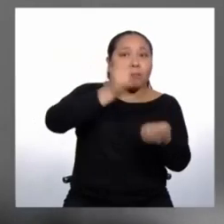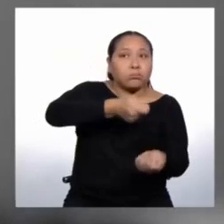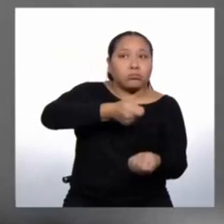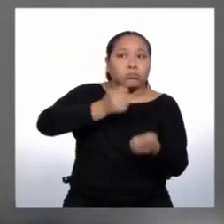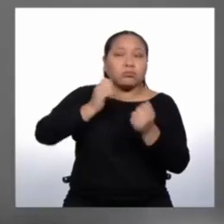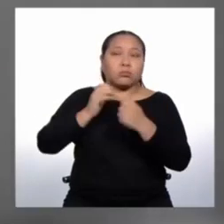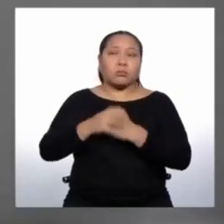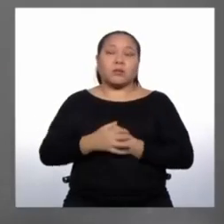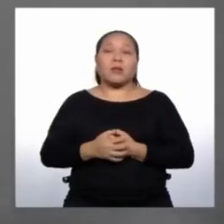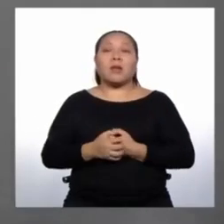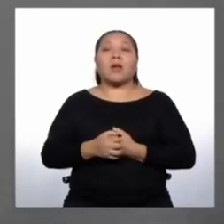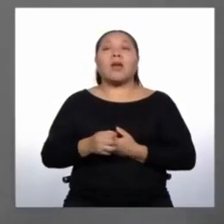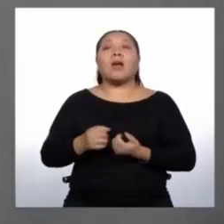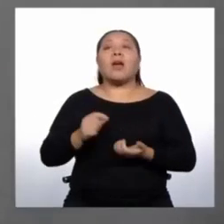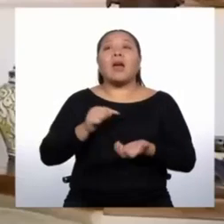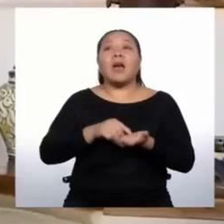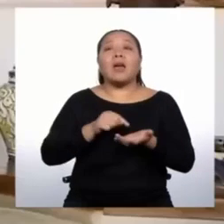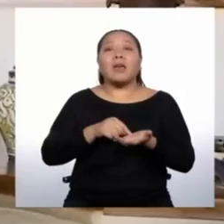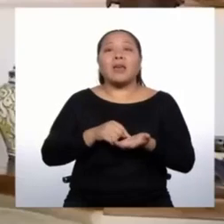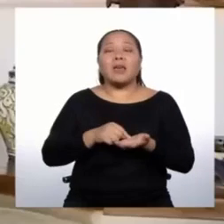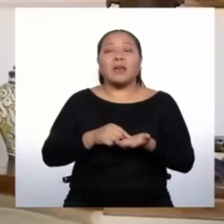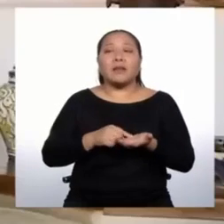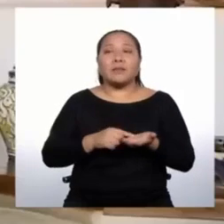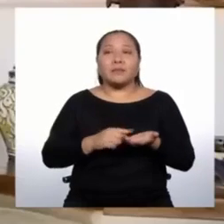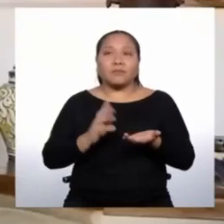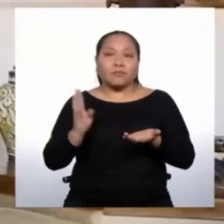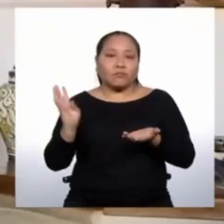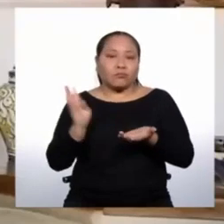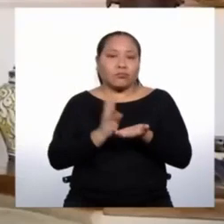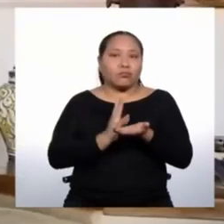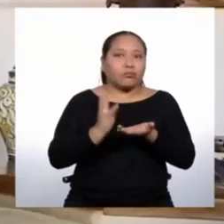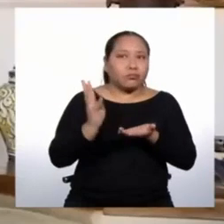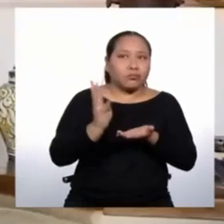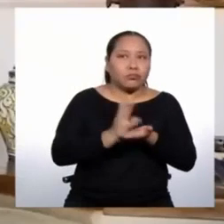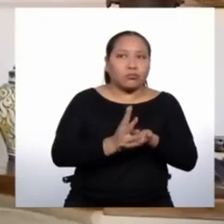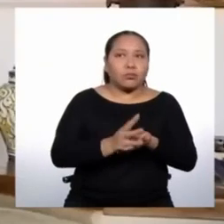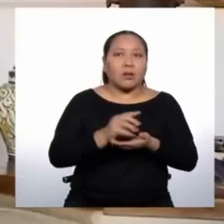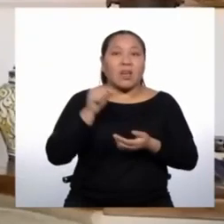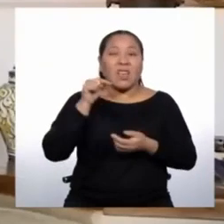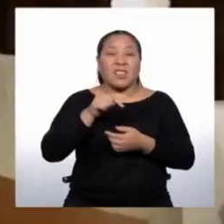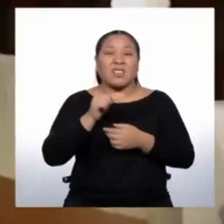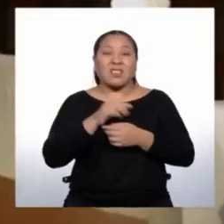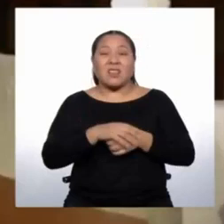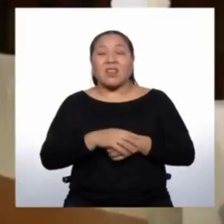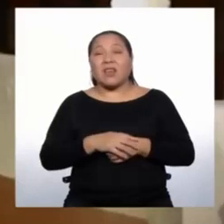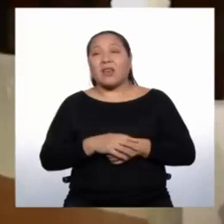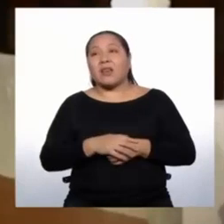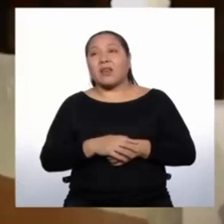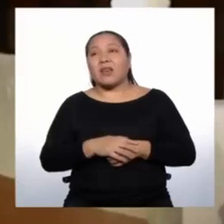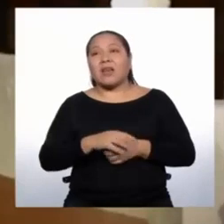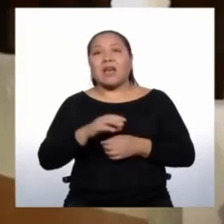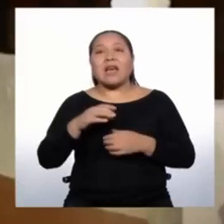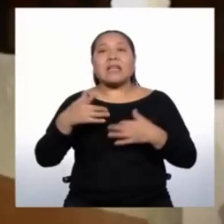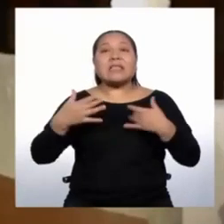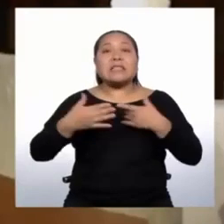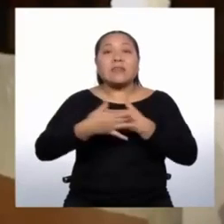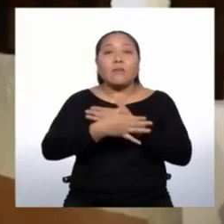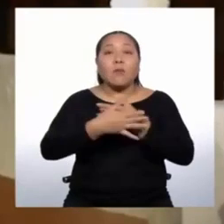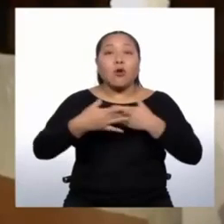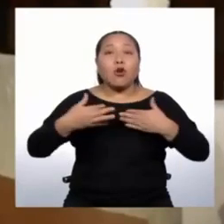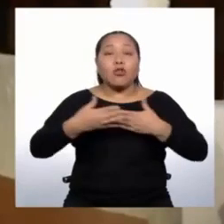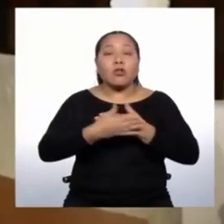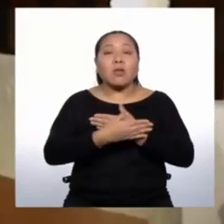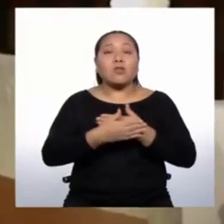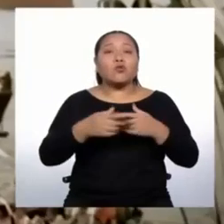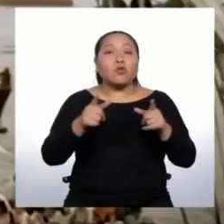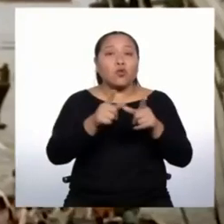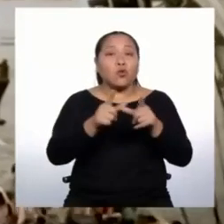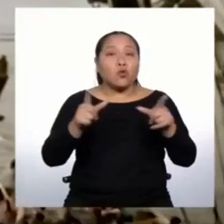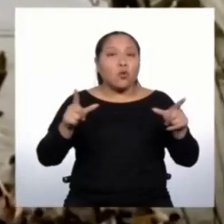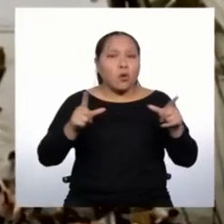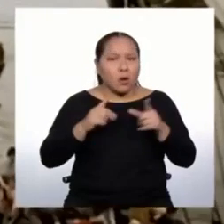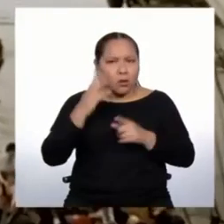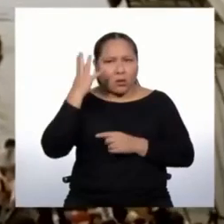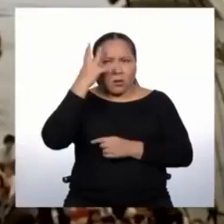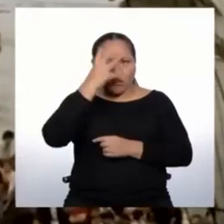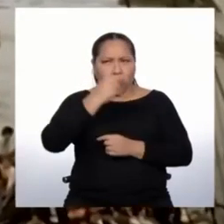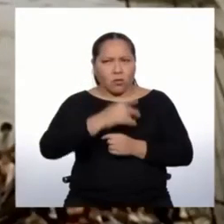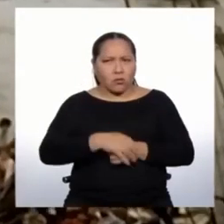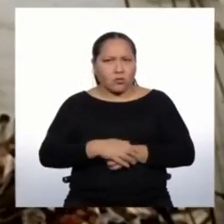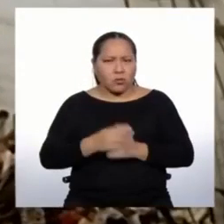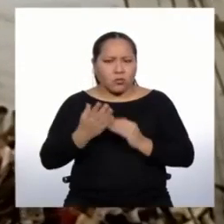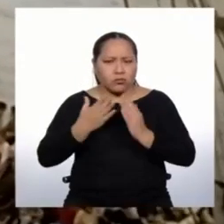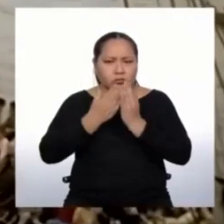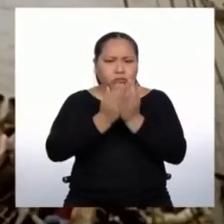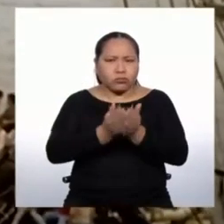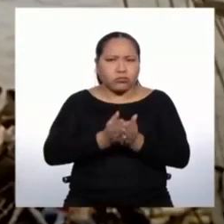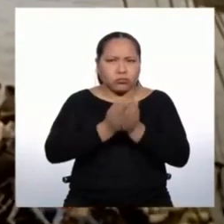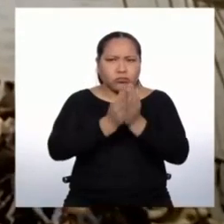Arguedas habla en el zorro de arriba y el zorro de abajo como hay este fenómeno tan importante. Chimbote es una ciudad industrial pesquera, es una ciudad andina. Viene mucha